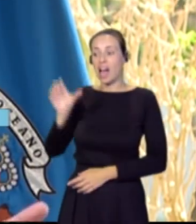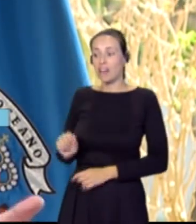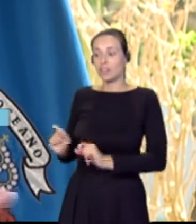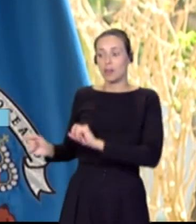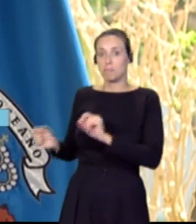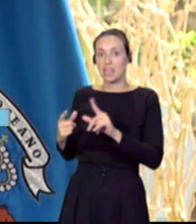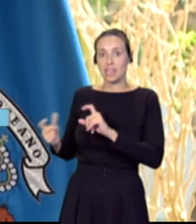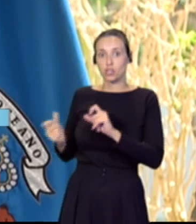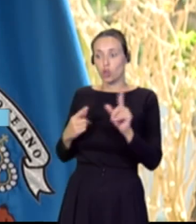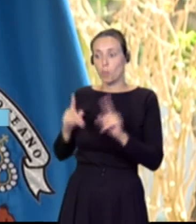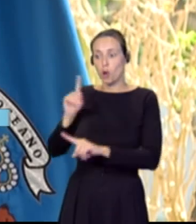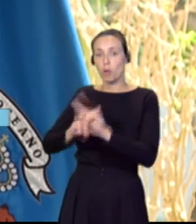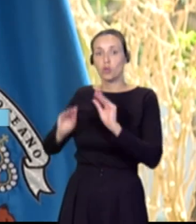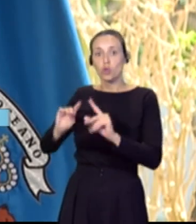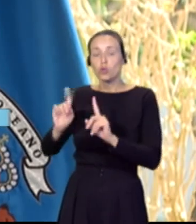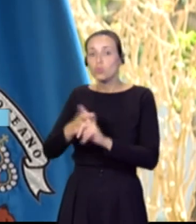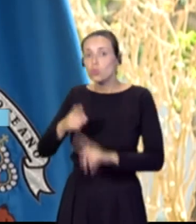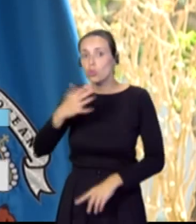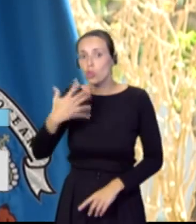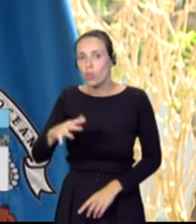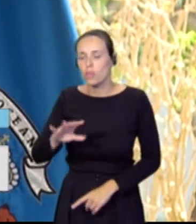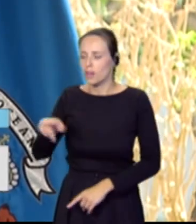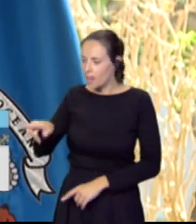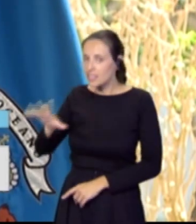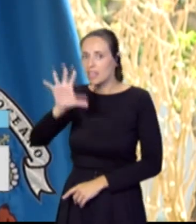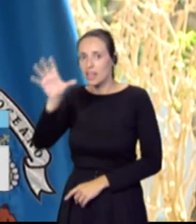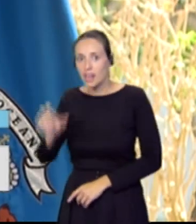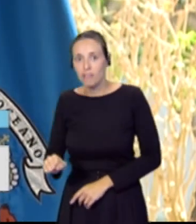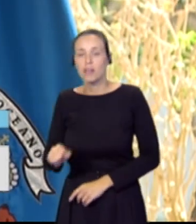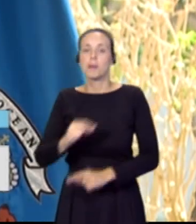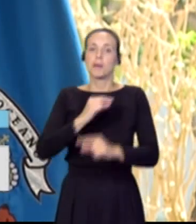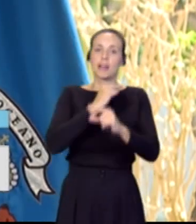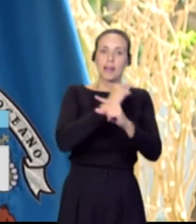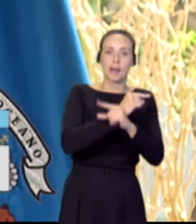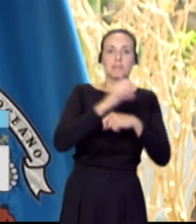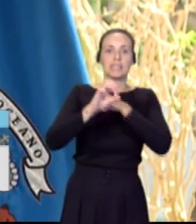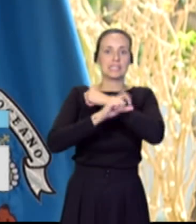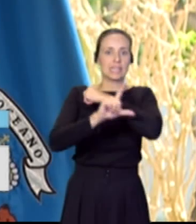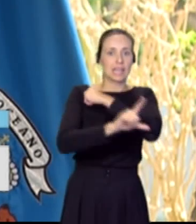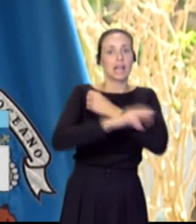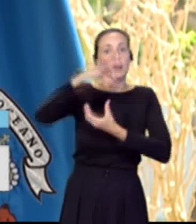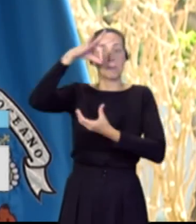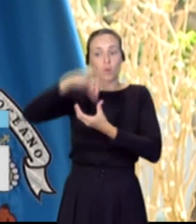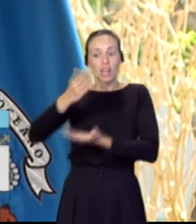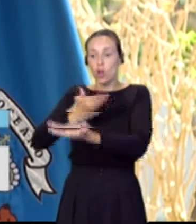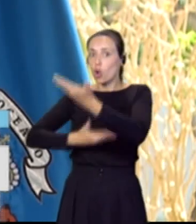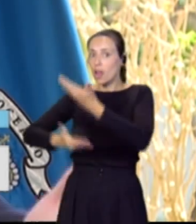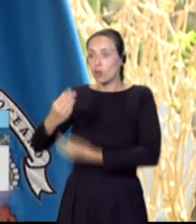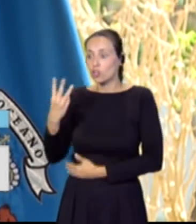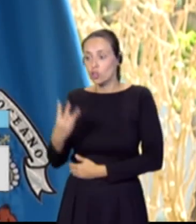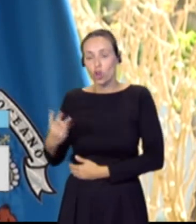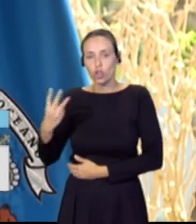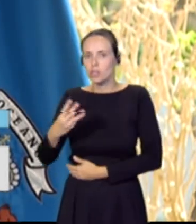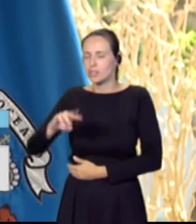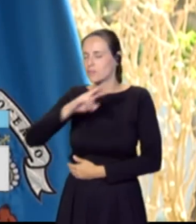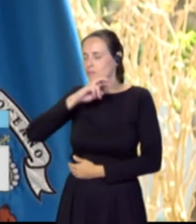resuelve en África. La cooperación con Mauritania, con Senegal y Gambia, principalmente los tres países, es fundamental. La noticia